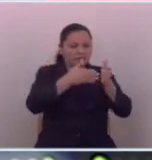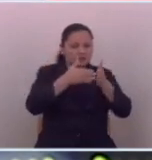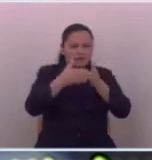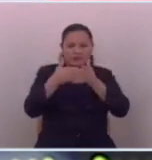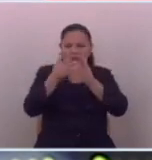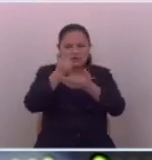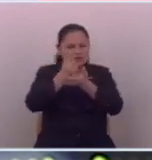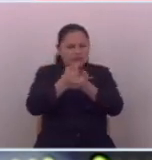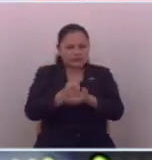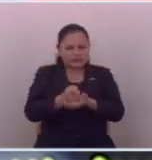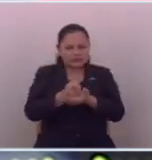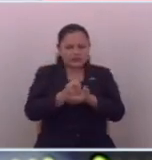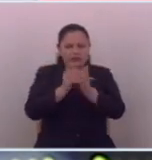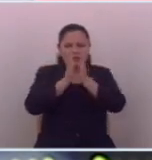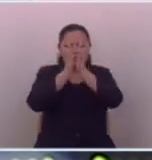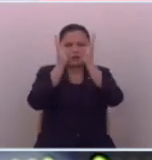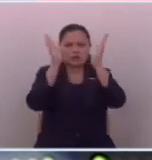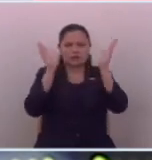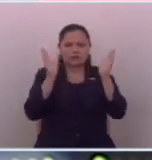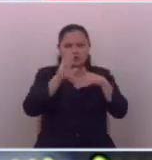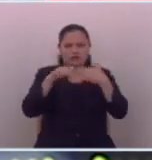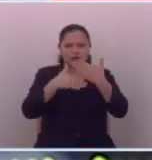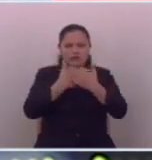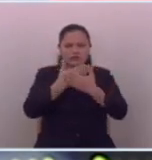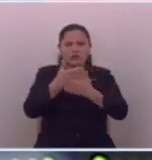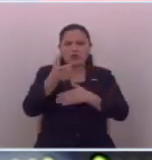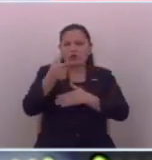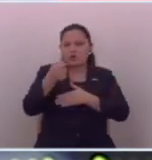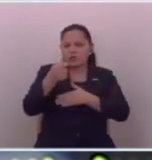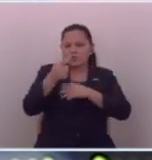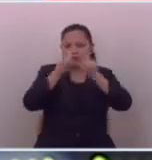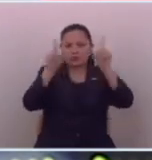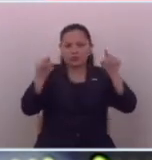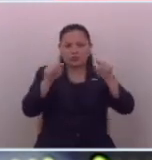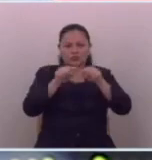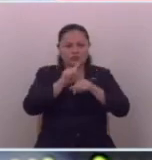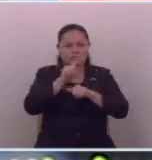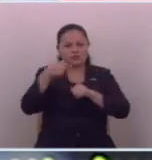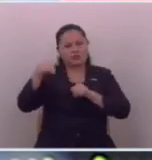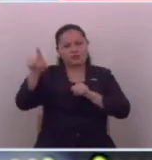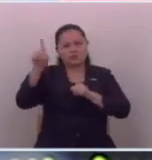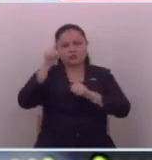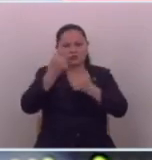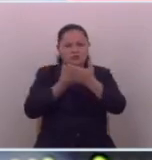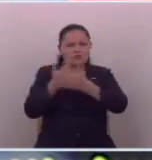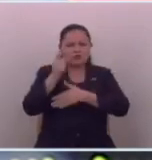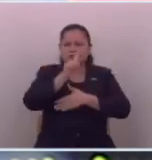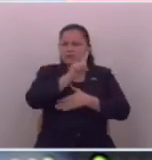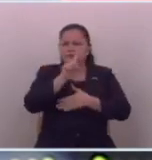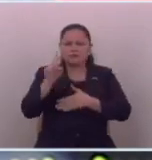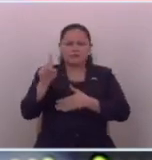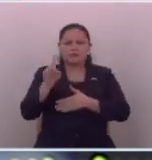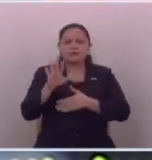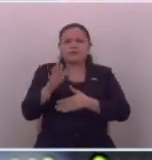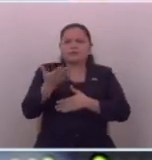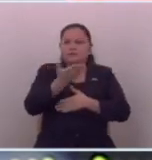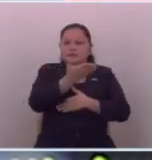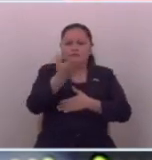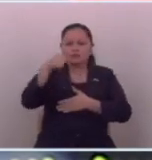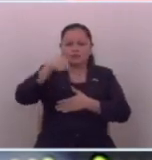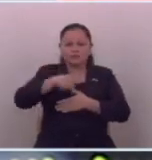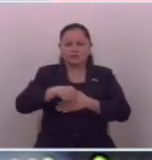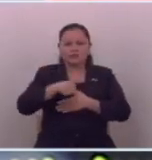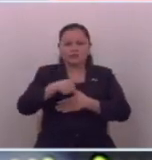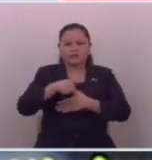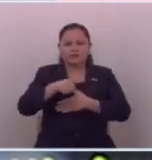así han aperturado su canal y no han tenido que ir a una universidad porque ustedes hoy